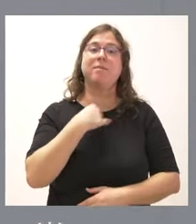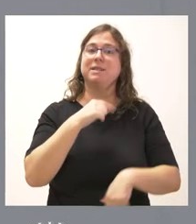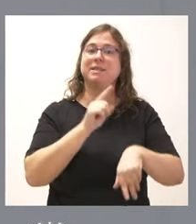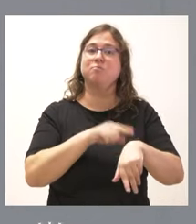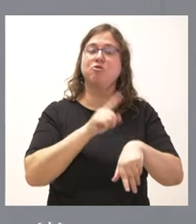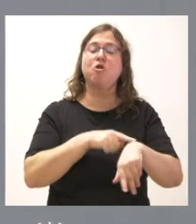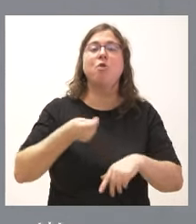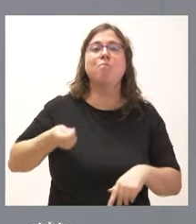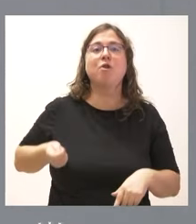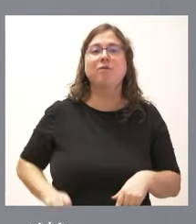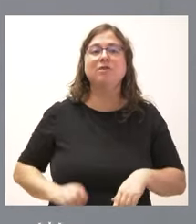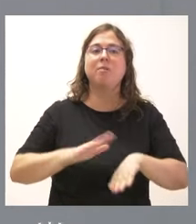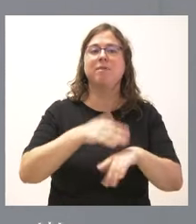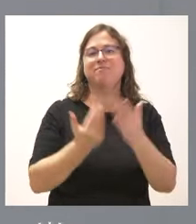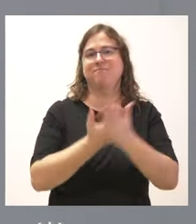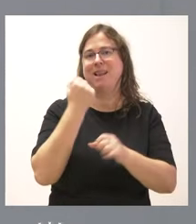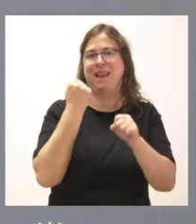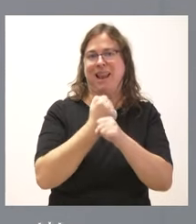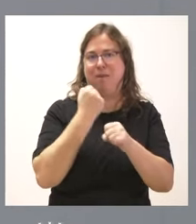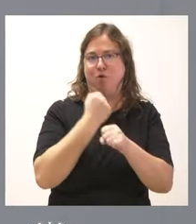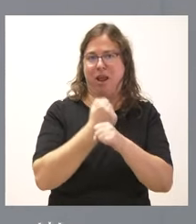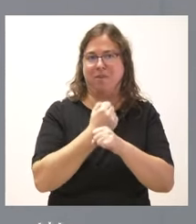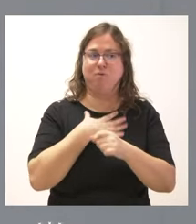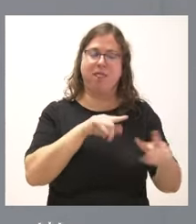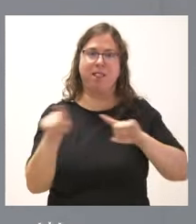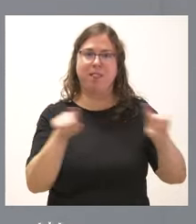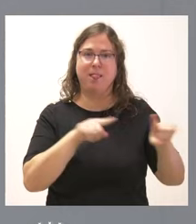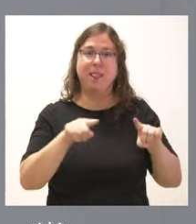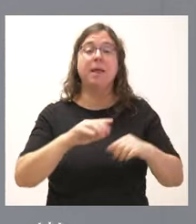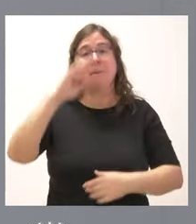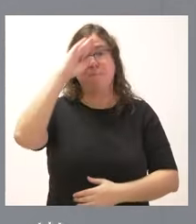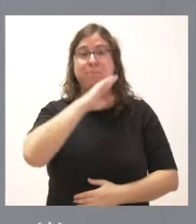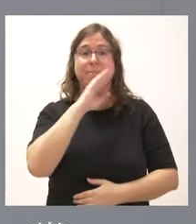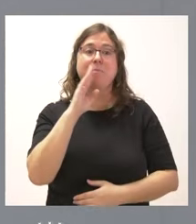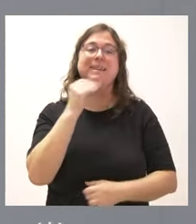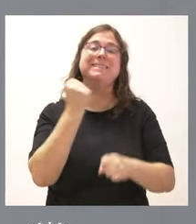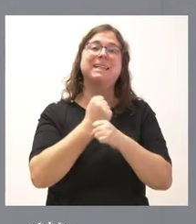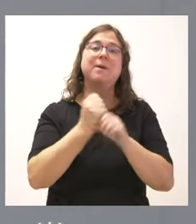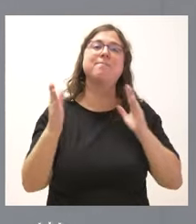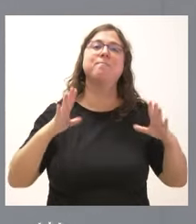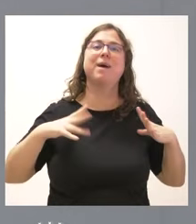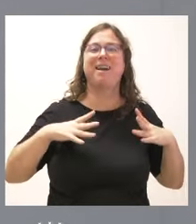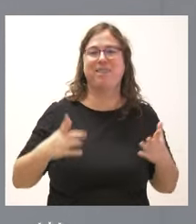y profesional durante los días laborables de los paríos vacacionales. Se dirige a los padres o tutores que trabajen en periodos vacacionales y tengan a su cargo menores